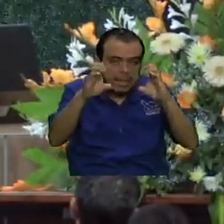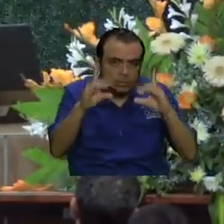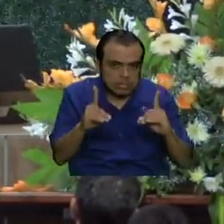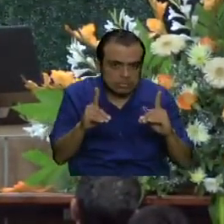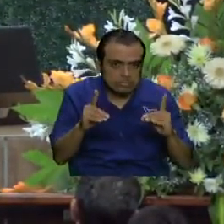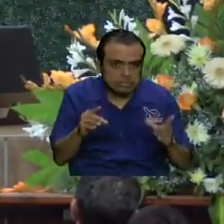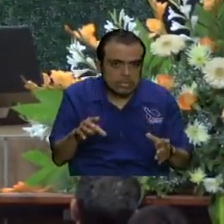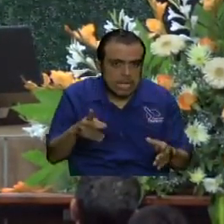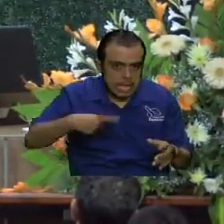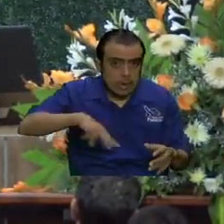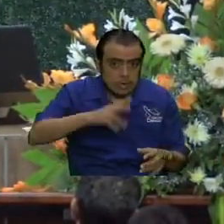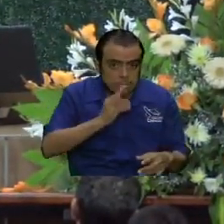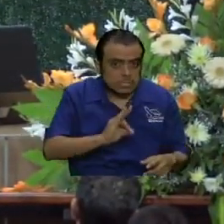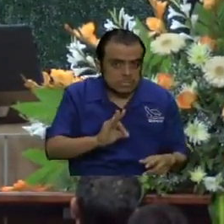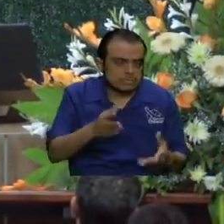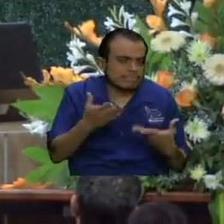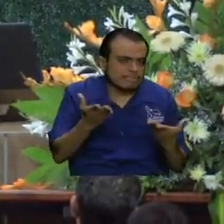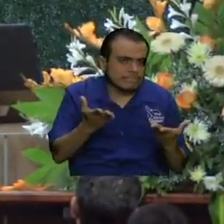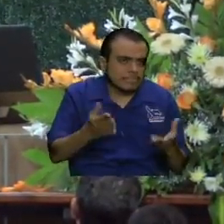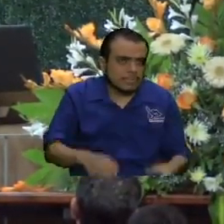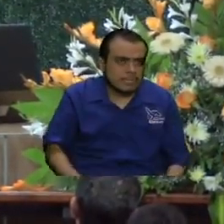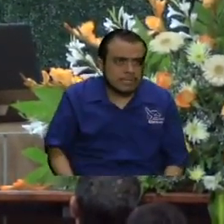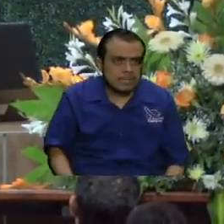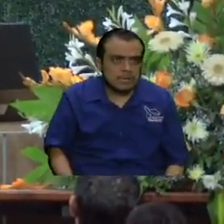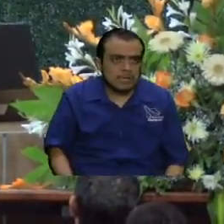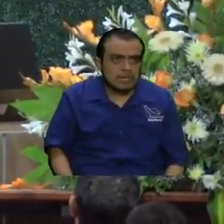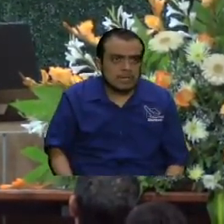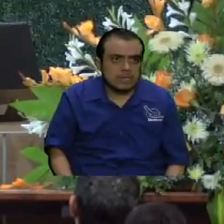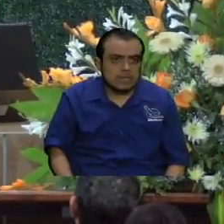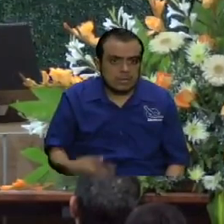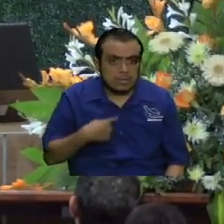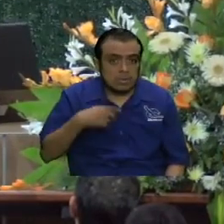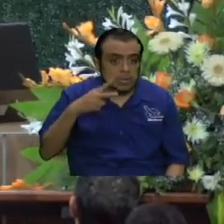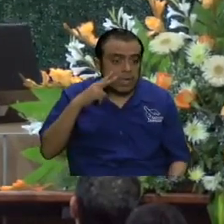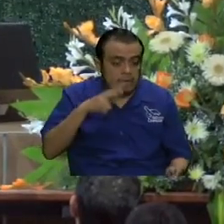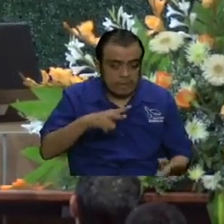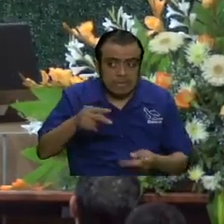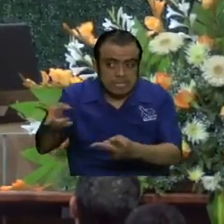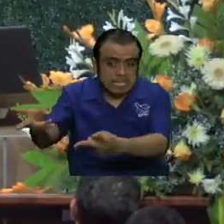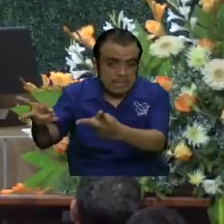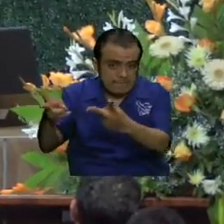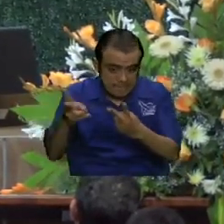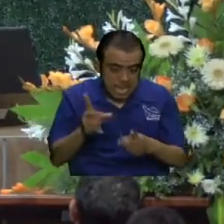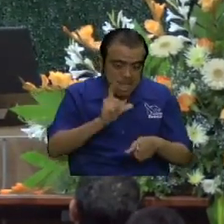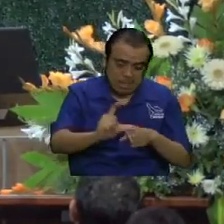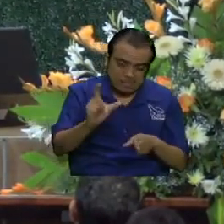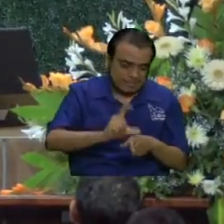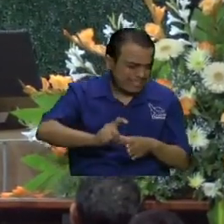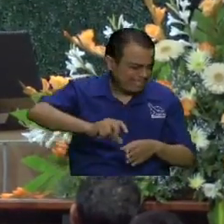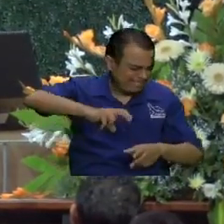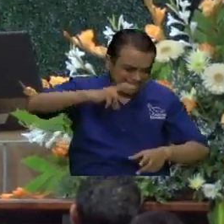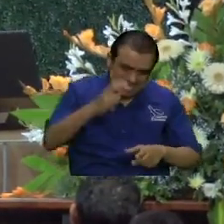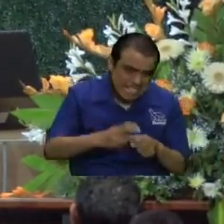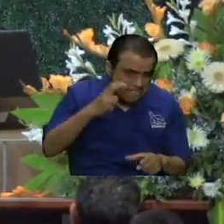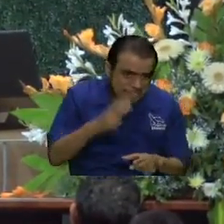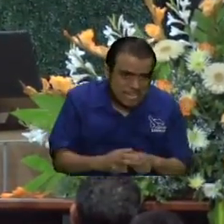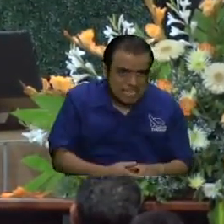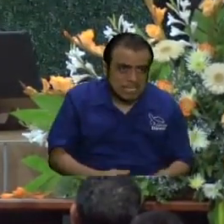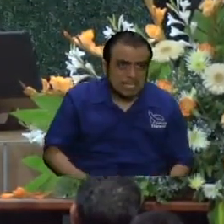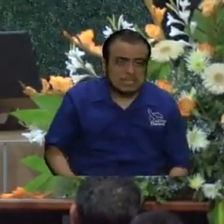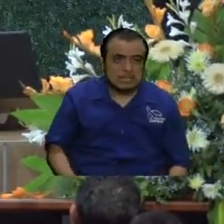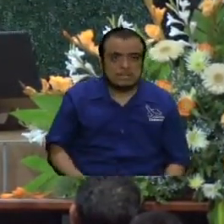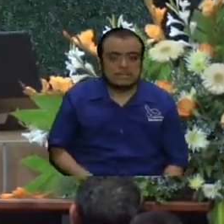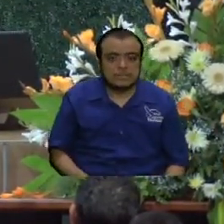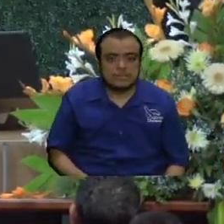de nuestros hijos o sea yo lo que veo es que si vienen cosas bien cardíacas y a los que tenemos hijos